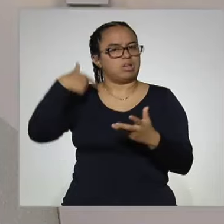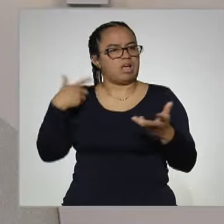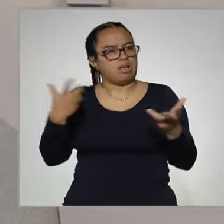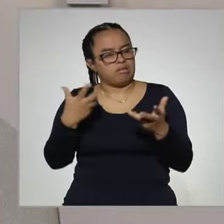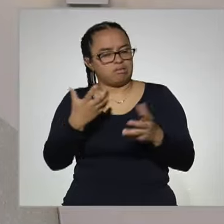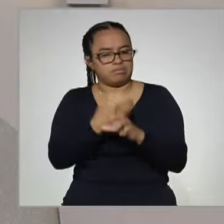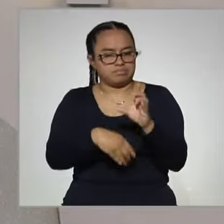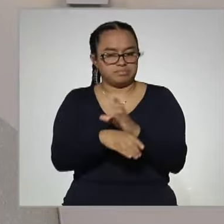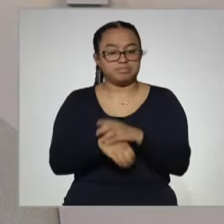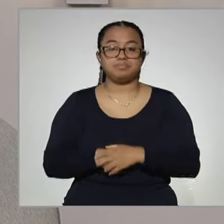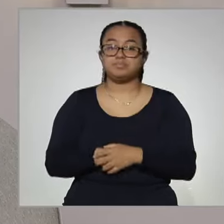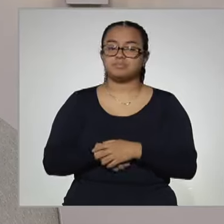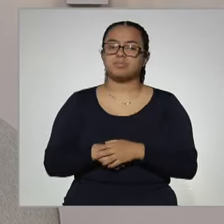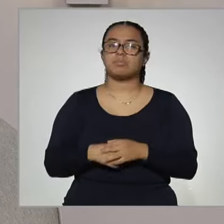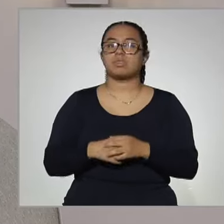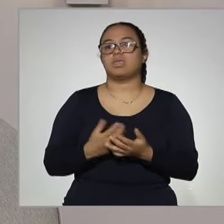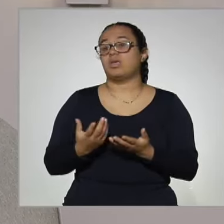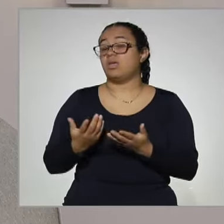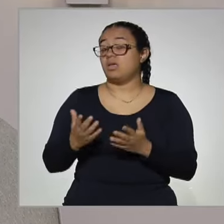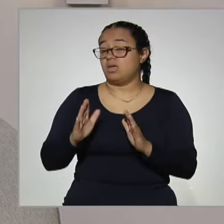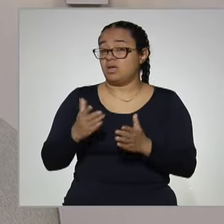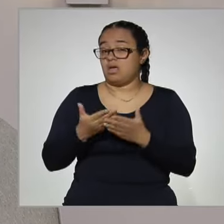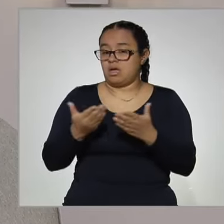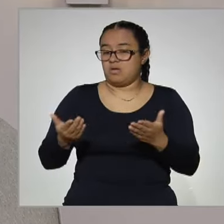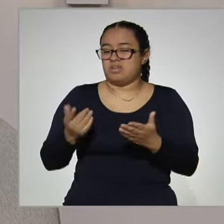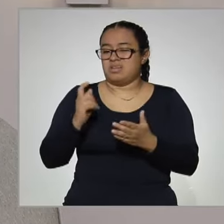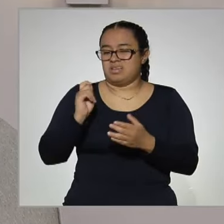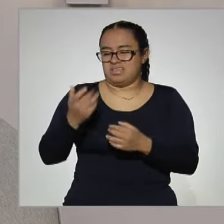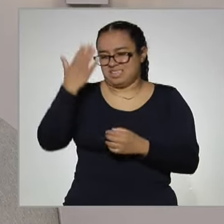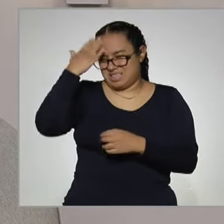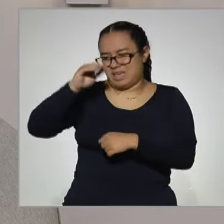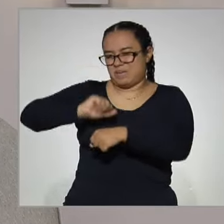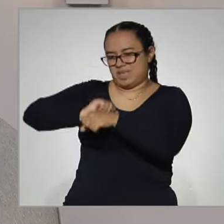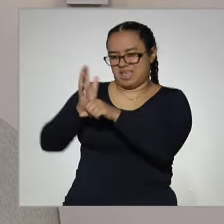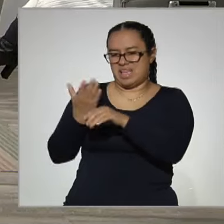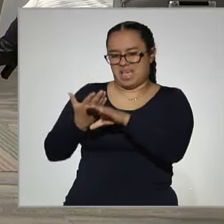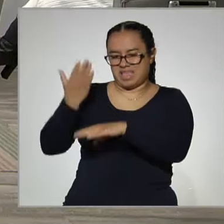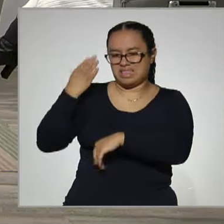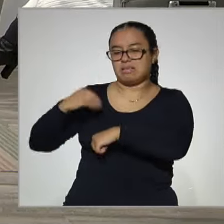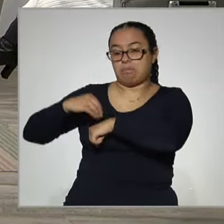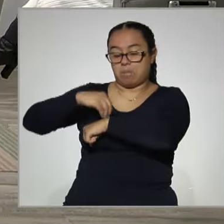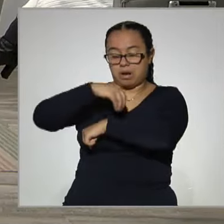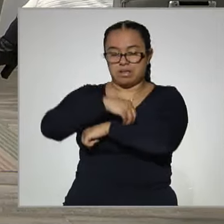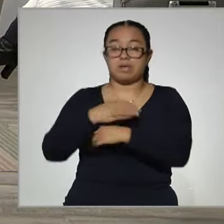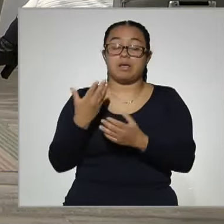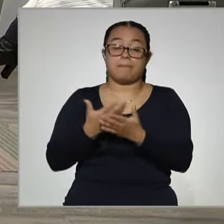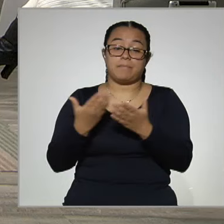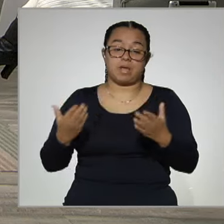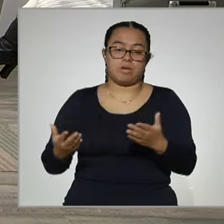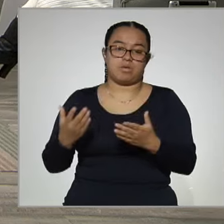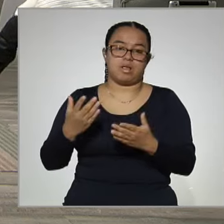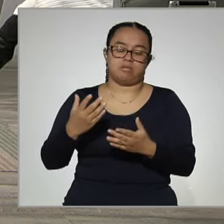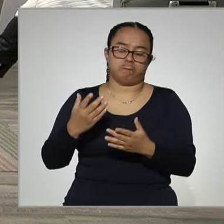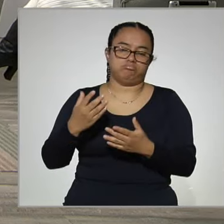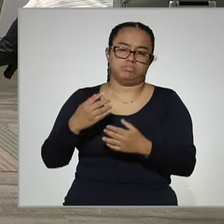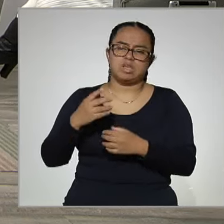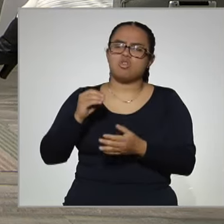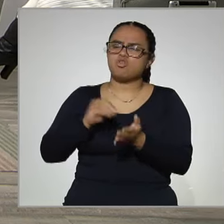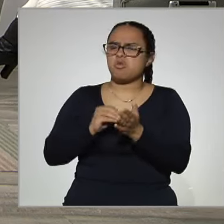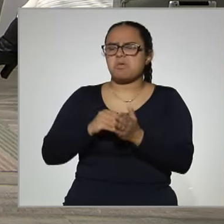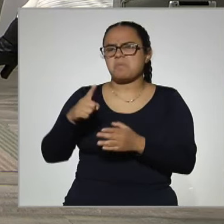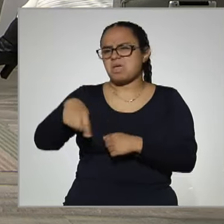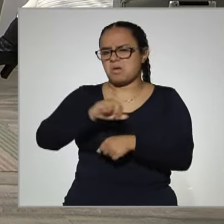¿cómo dejamos también los pretextos? La pandemia, pues ya nos dijeron las autoridades de salud, sigue el virus